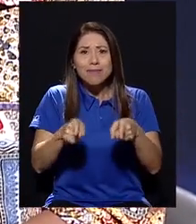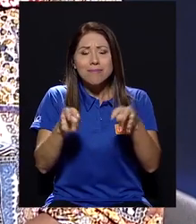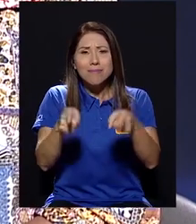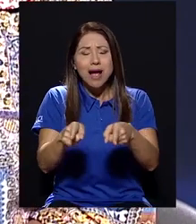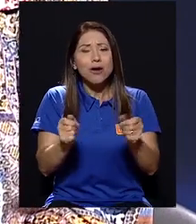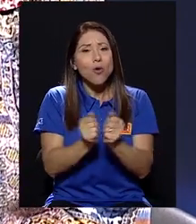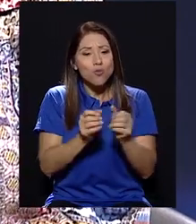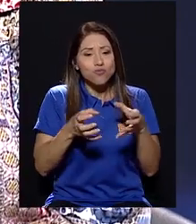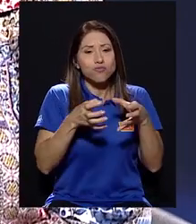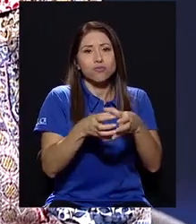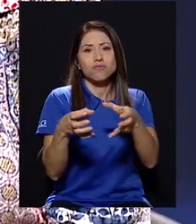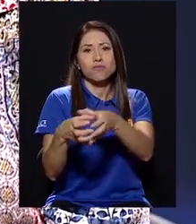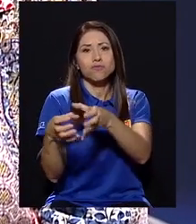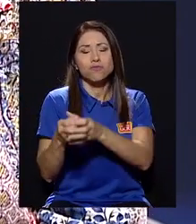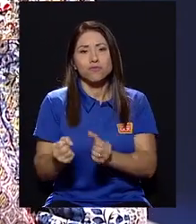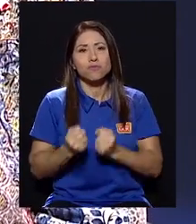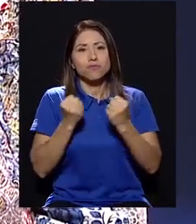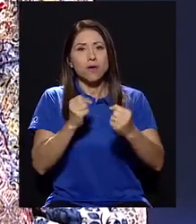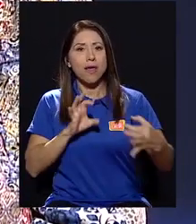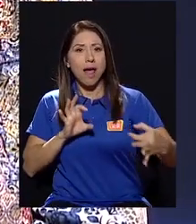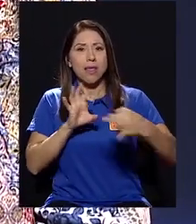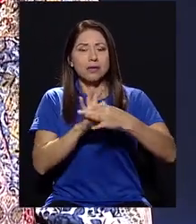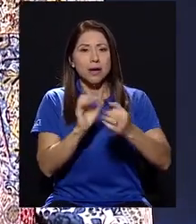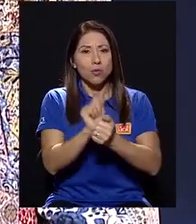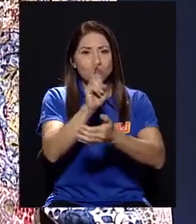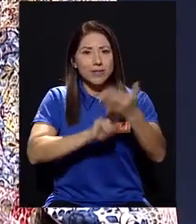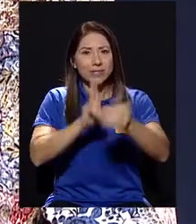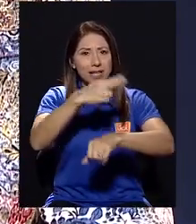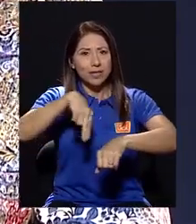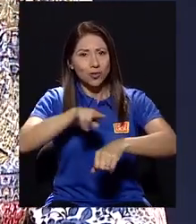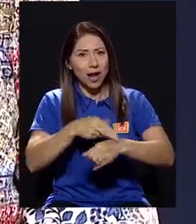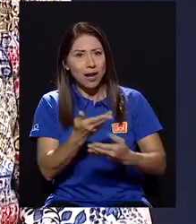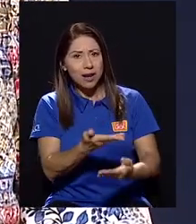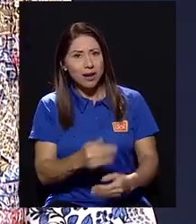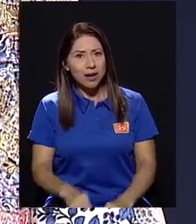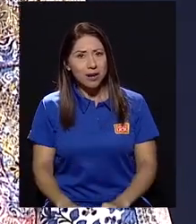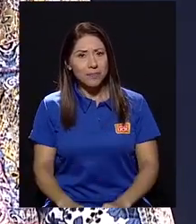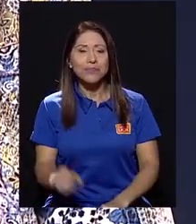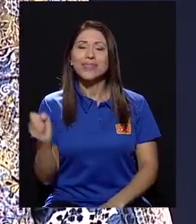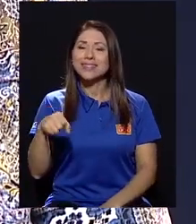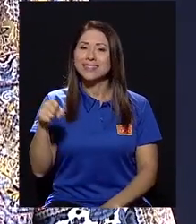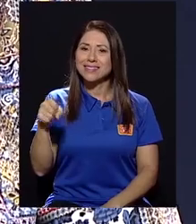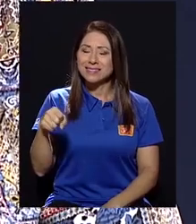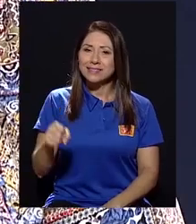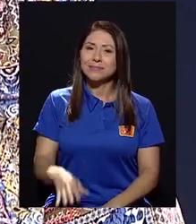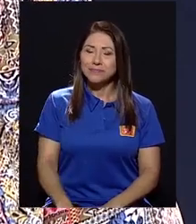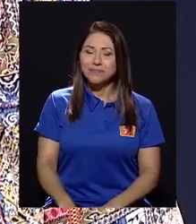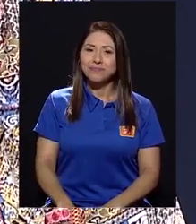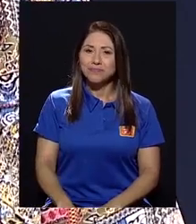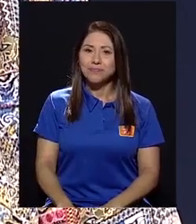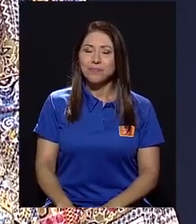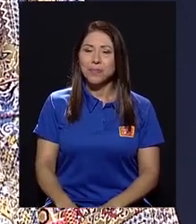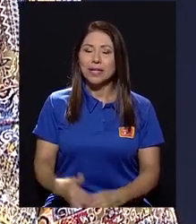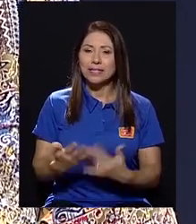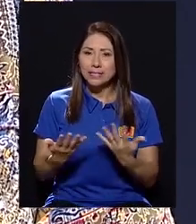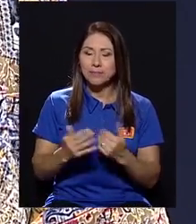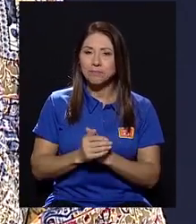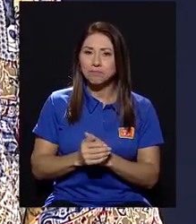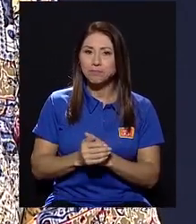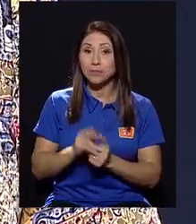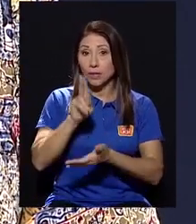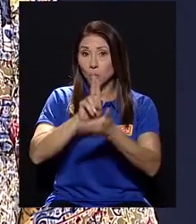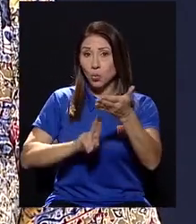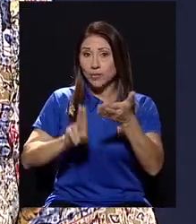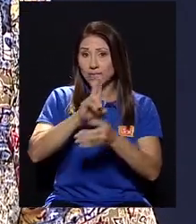me parece mucho por la alianza que usted ha desarrollado con la Universidad Nacional. Sí, es que, vamos a ver, la